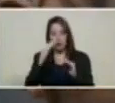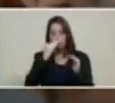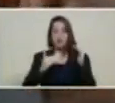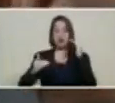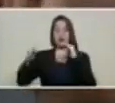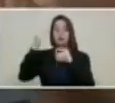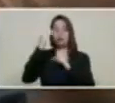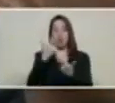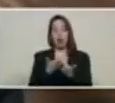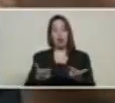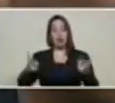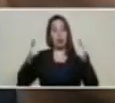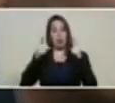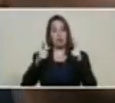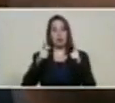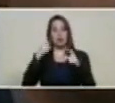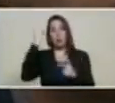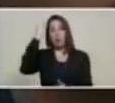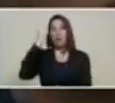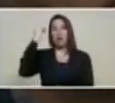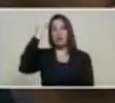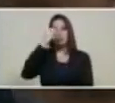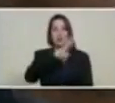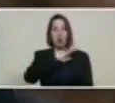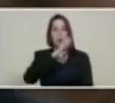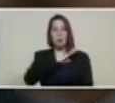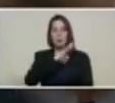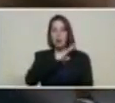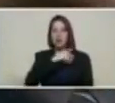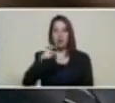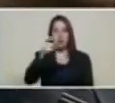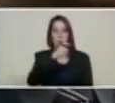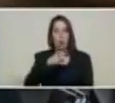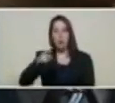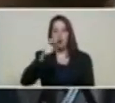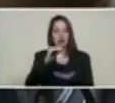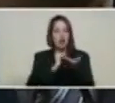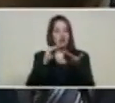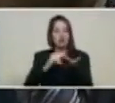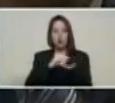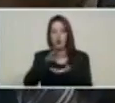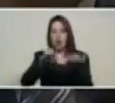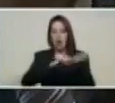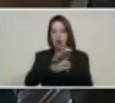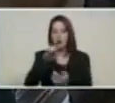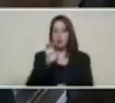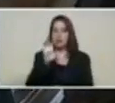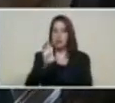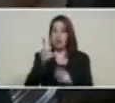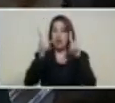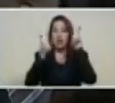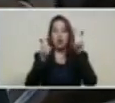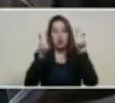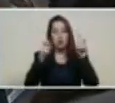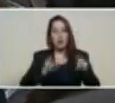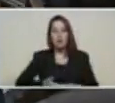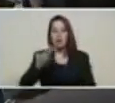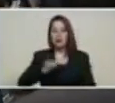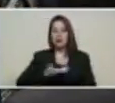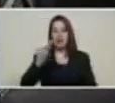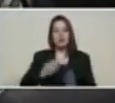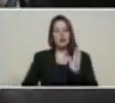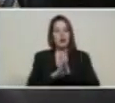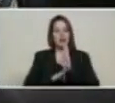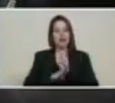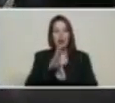buscando con pensamiento propio vamos buscando soluciones nuevas para el desarrollo del